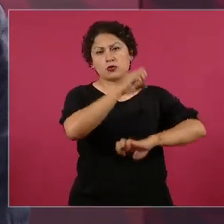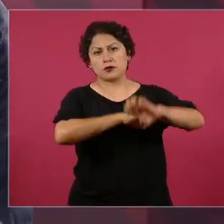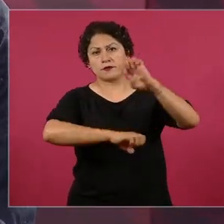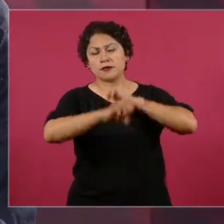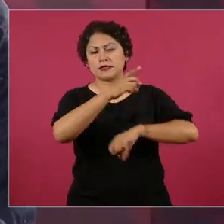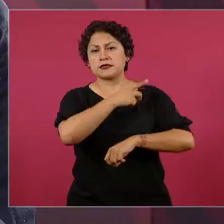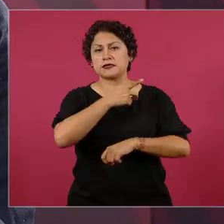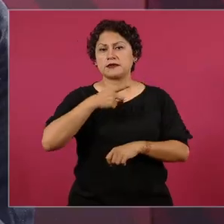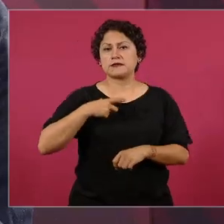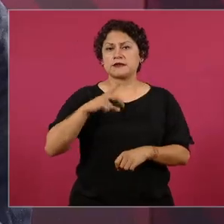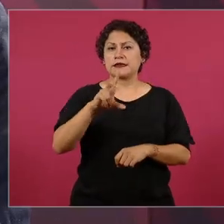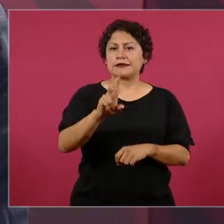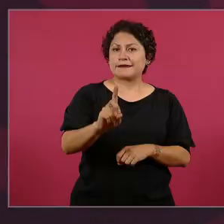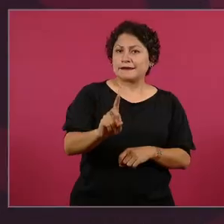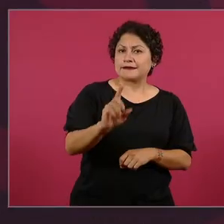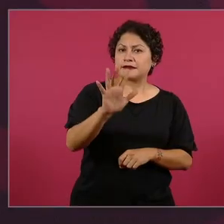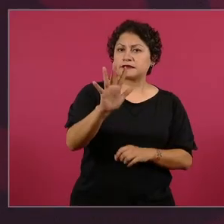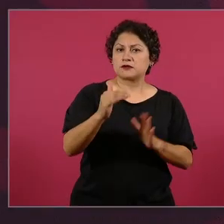pesos.